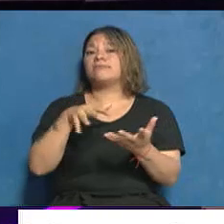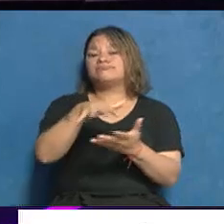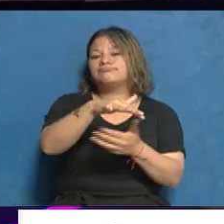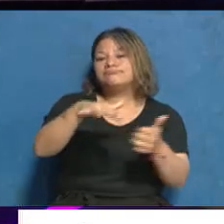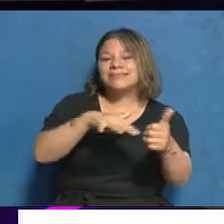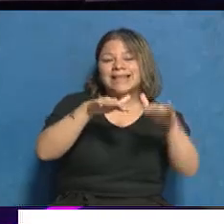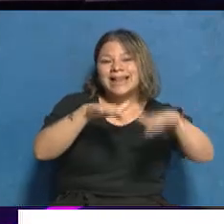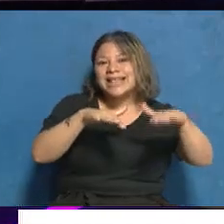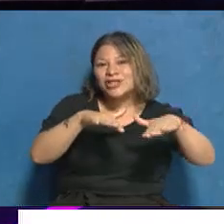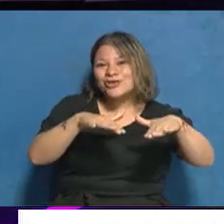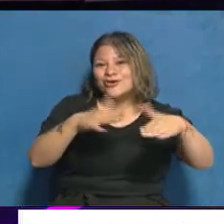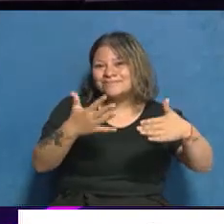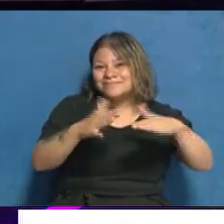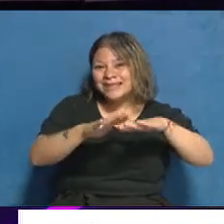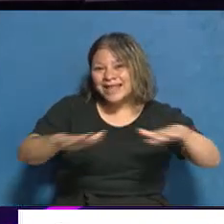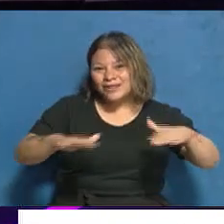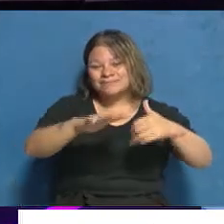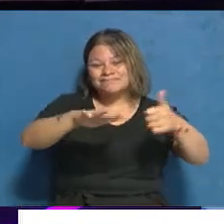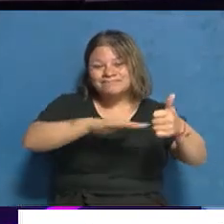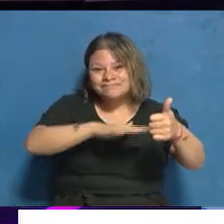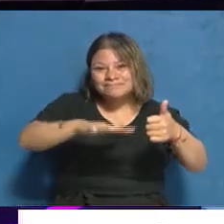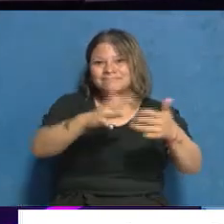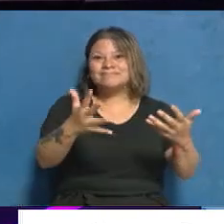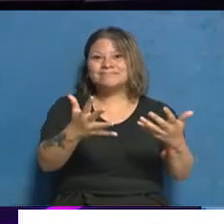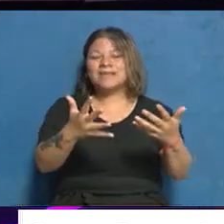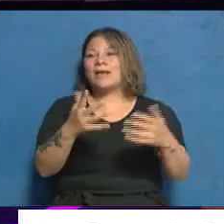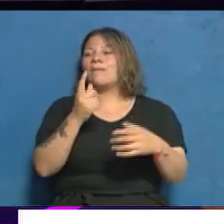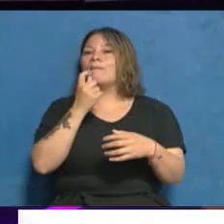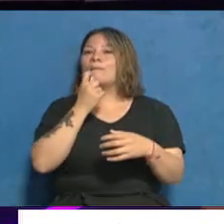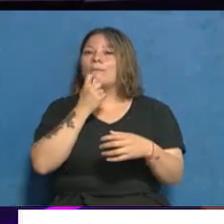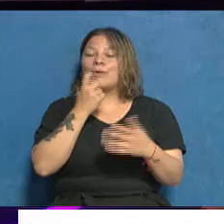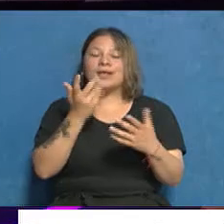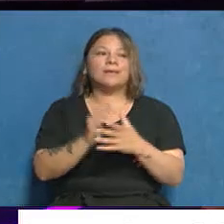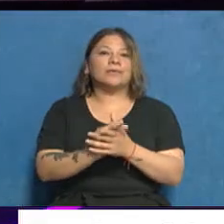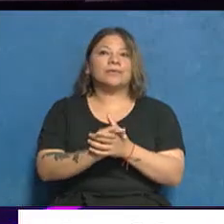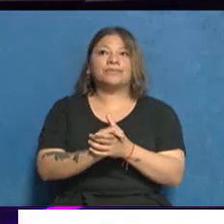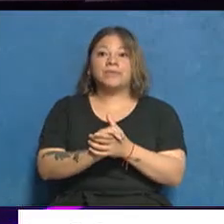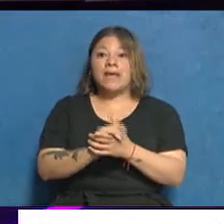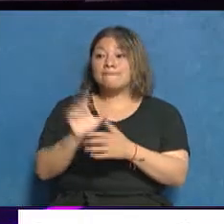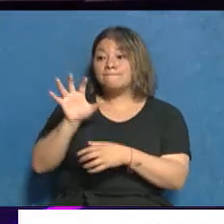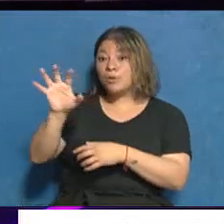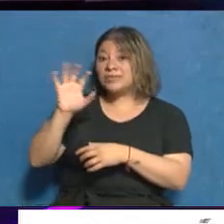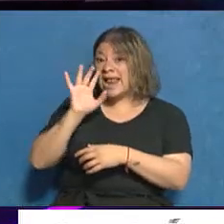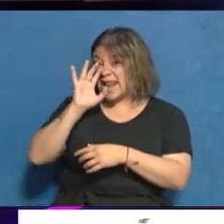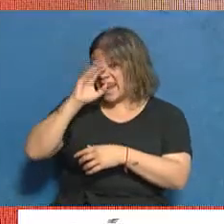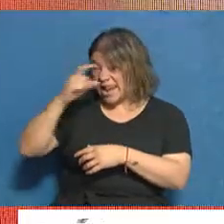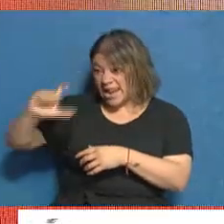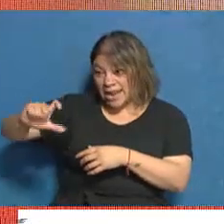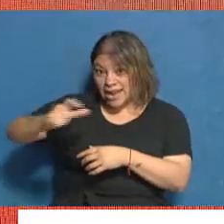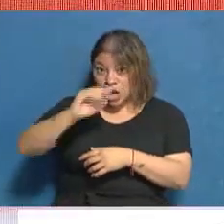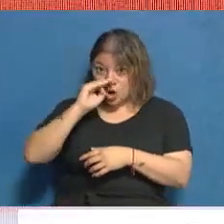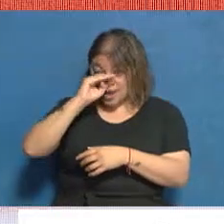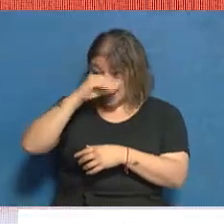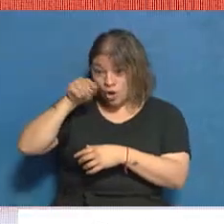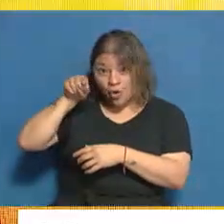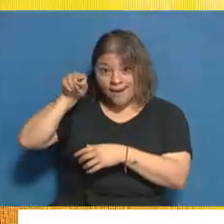cotidiana de los distintos lugares. Tal es el caso, Dani, de Río Negro. En